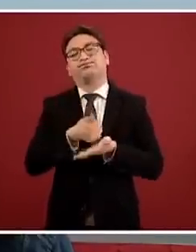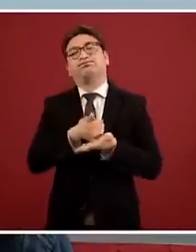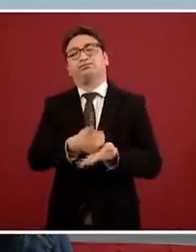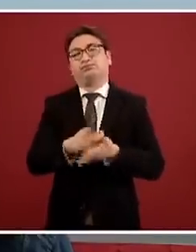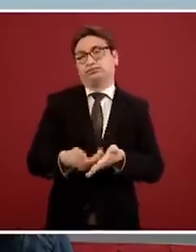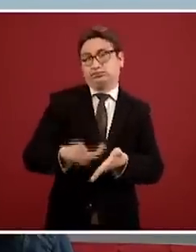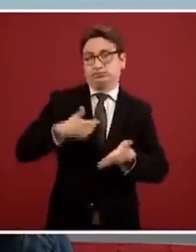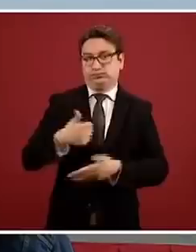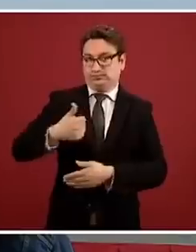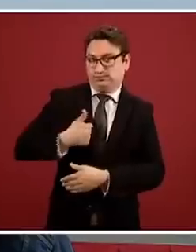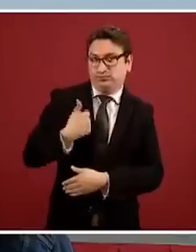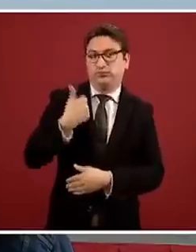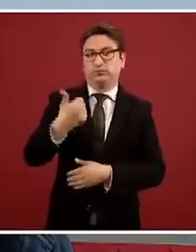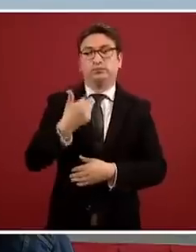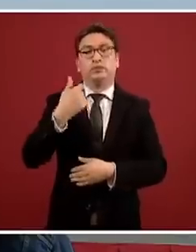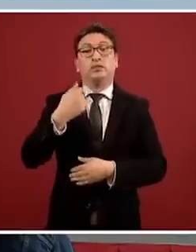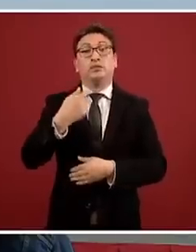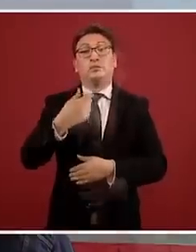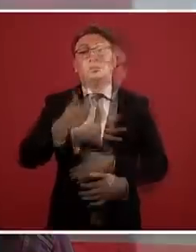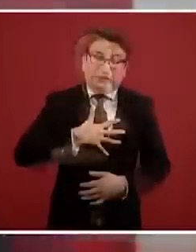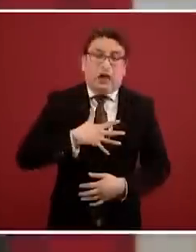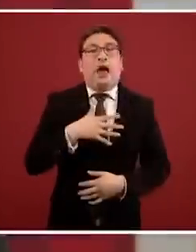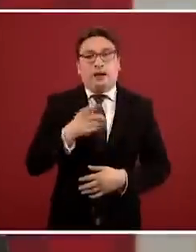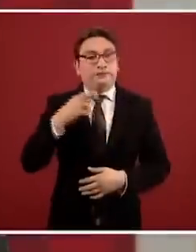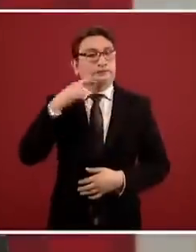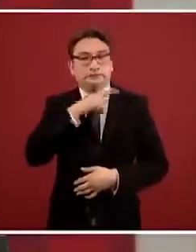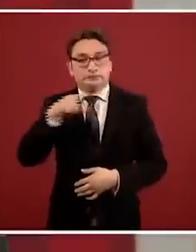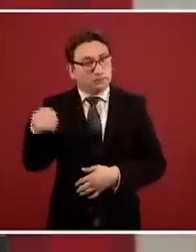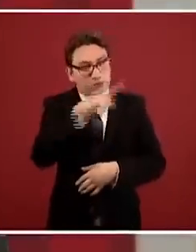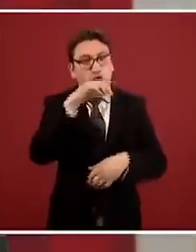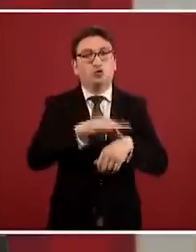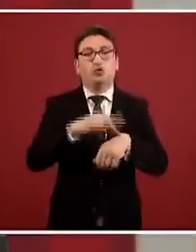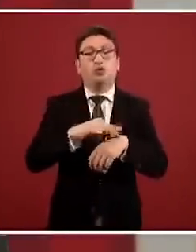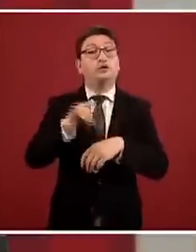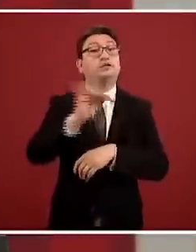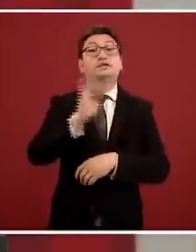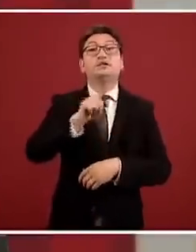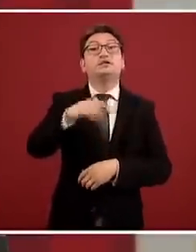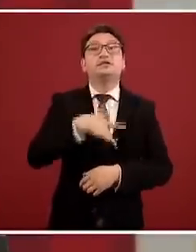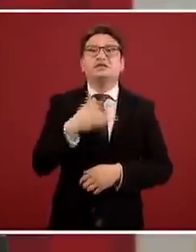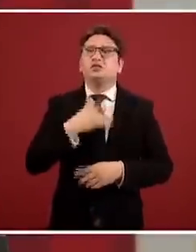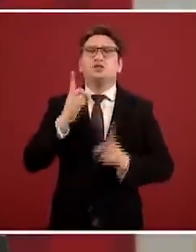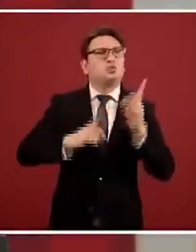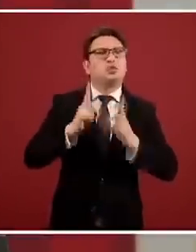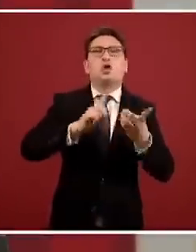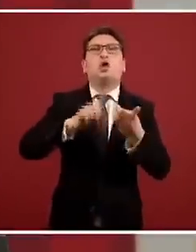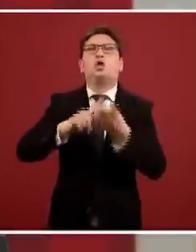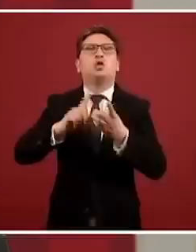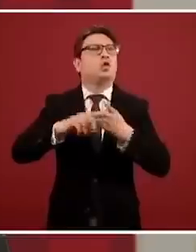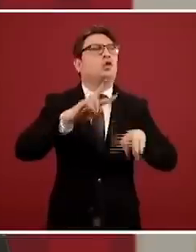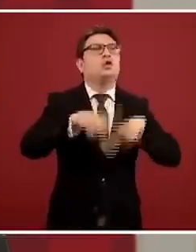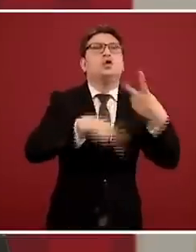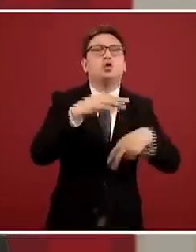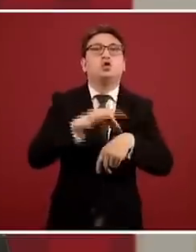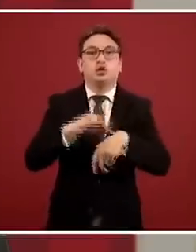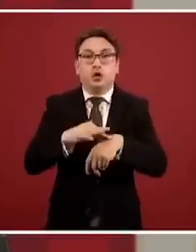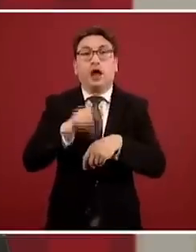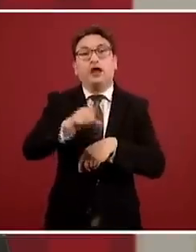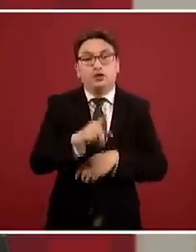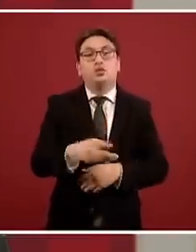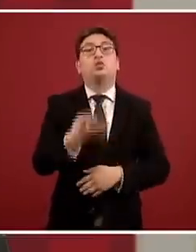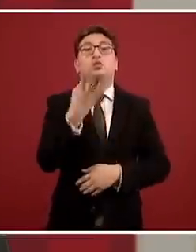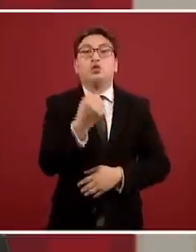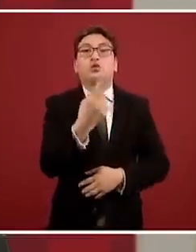puede ayudar a reducir la mortalidad. Si tiene dudas de dónde atenderse, 911,